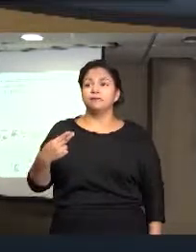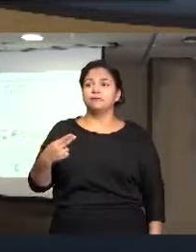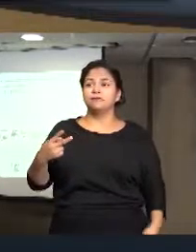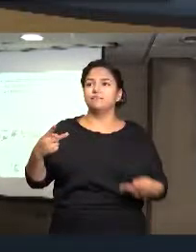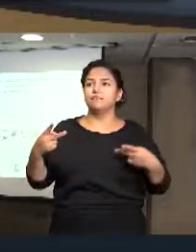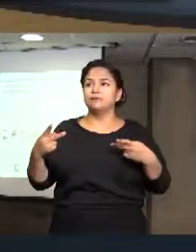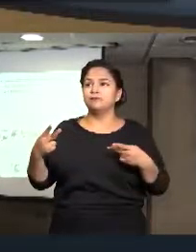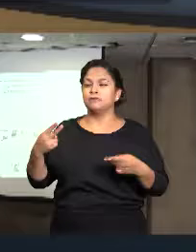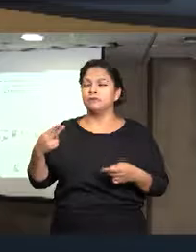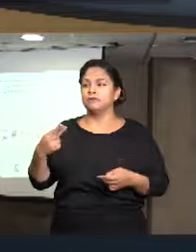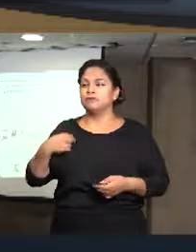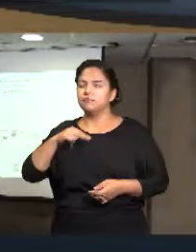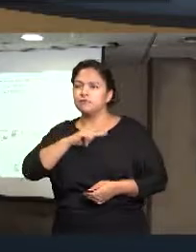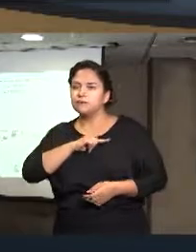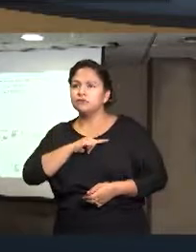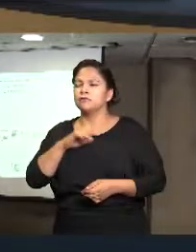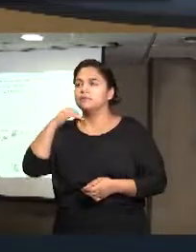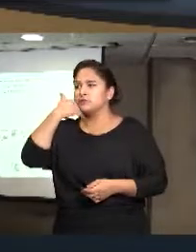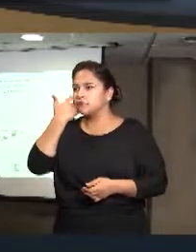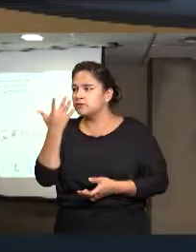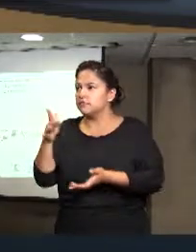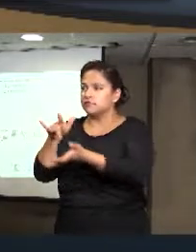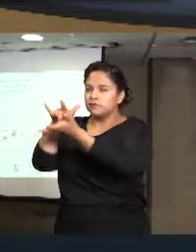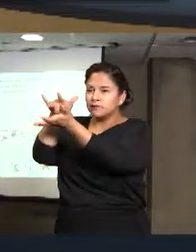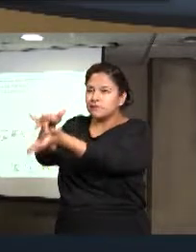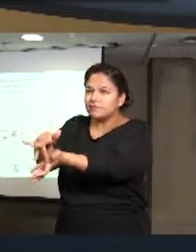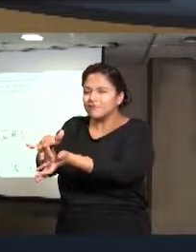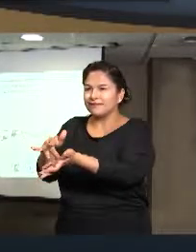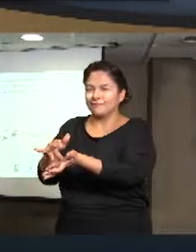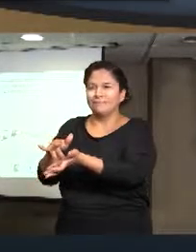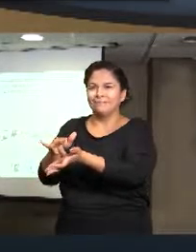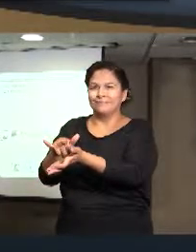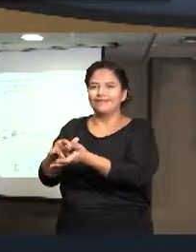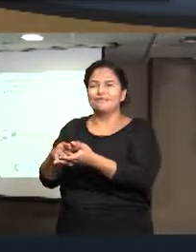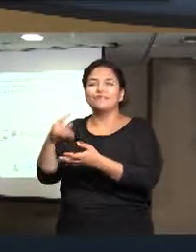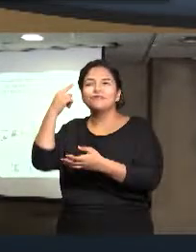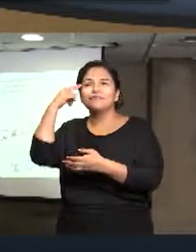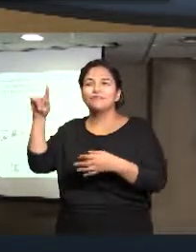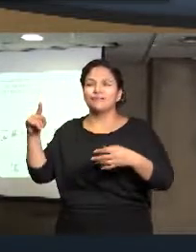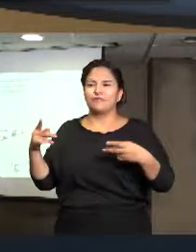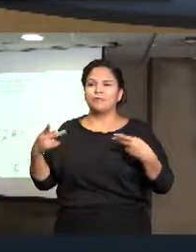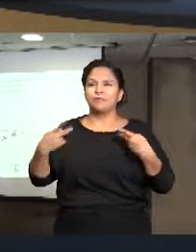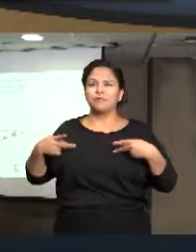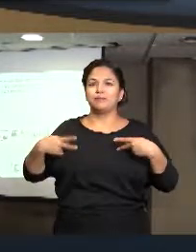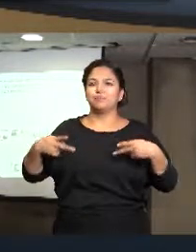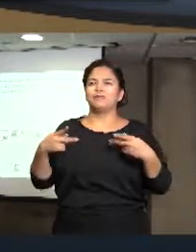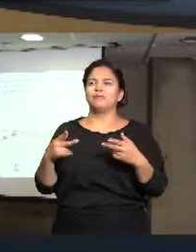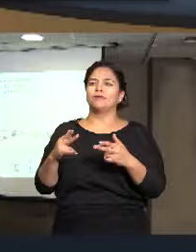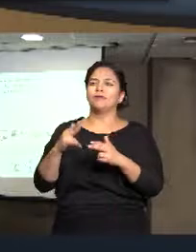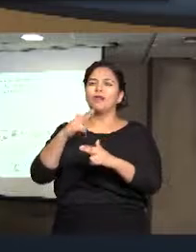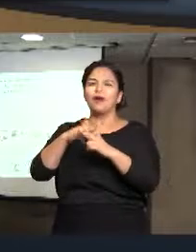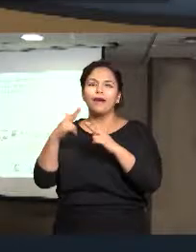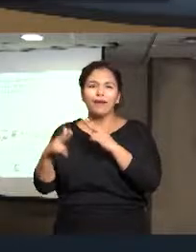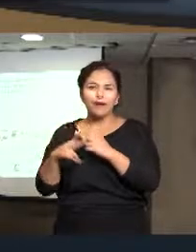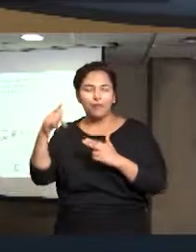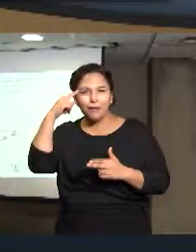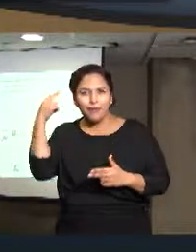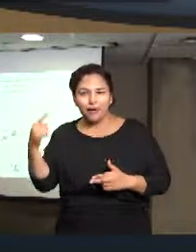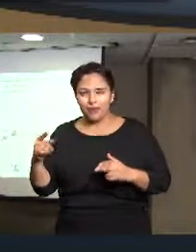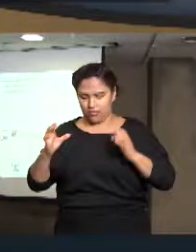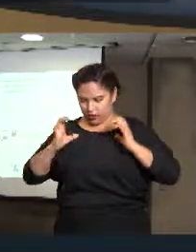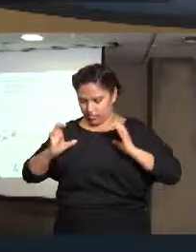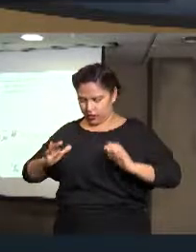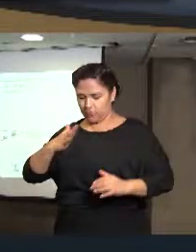estamos ciertos que vamos a impactar positivamente en la promoción de herramientas de empoderamiento, de autocuidado,